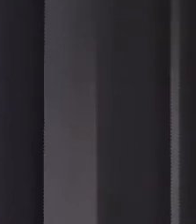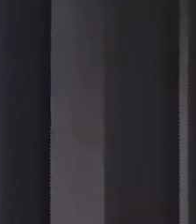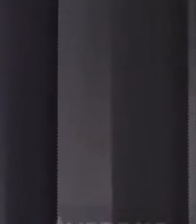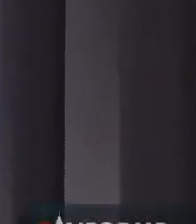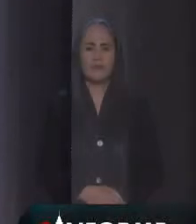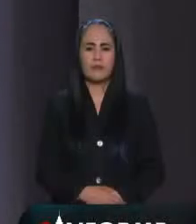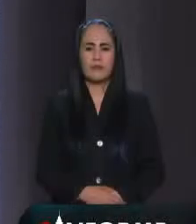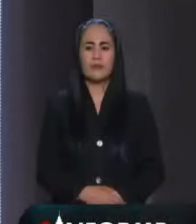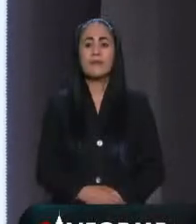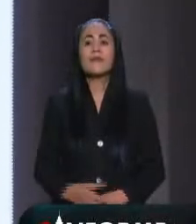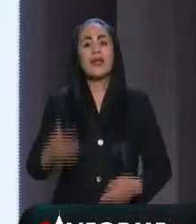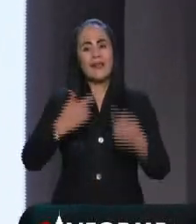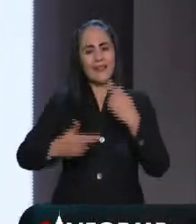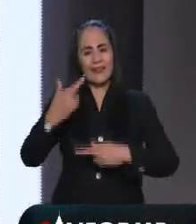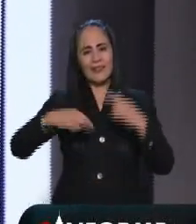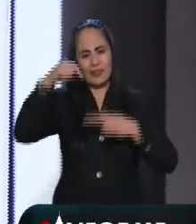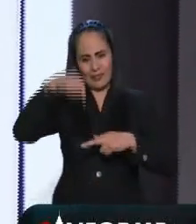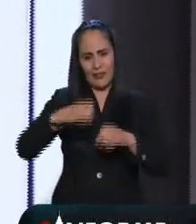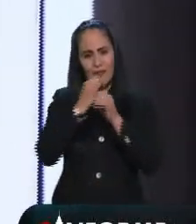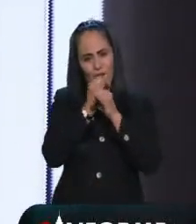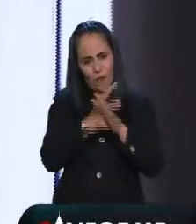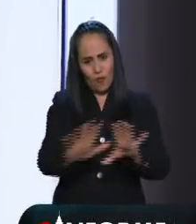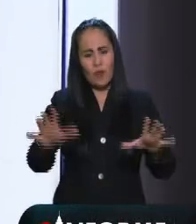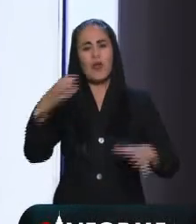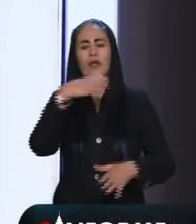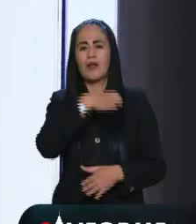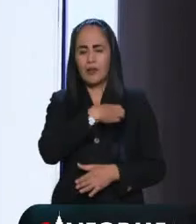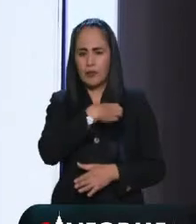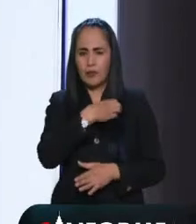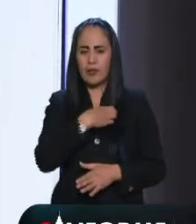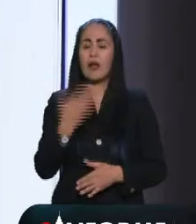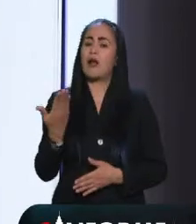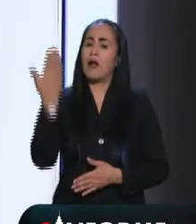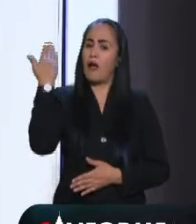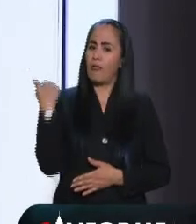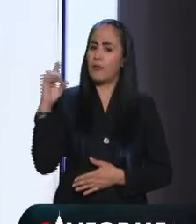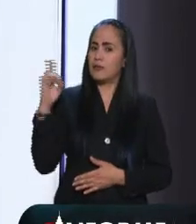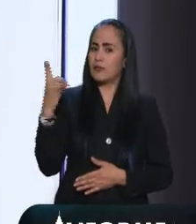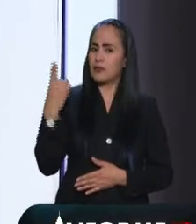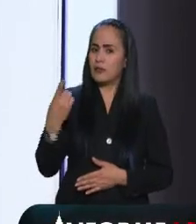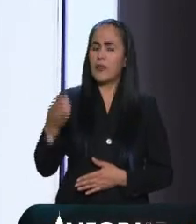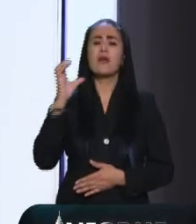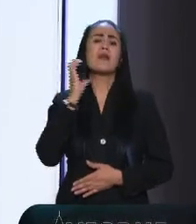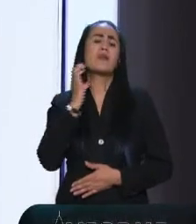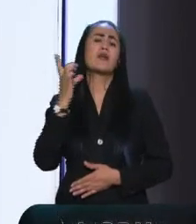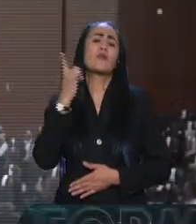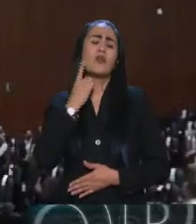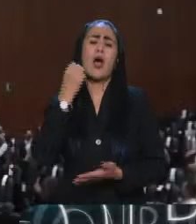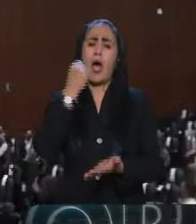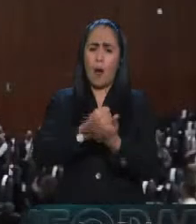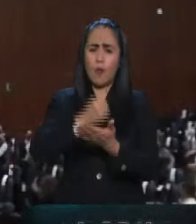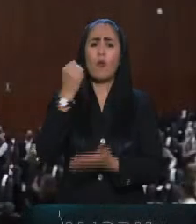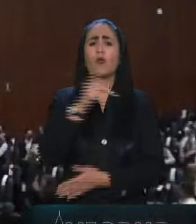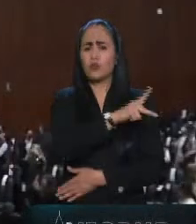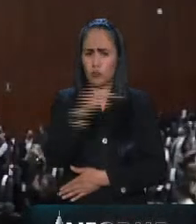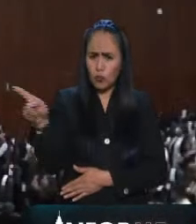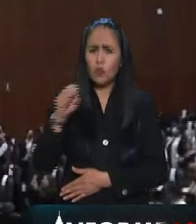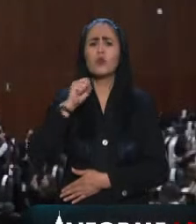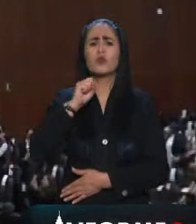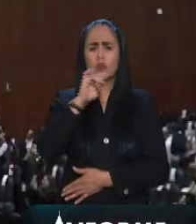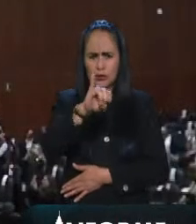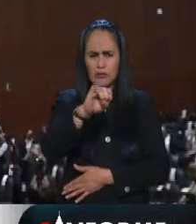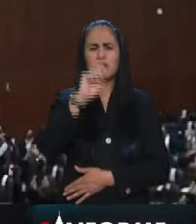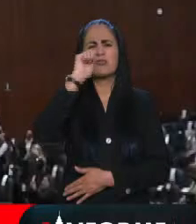Estamos de regreso en Informe Capital y en diciembre pasado la Cámara de Diputados aprobó de manera unánime que se